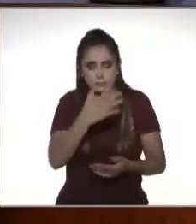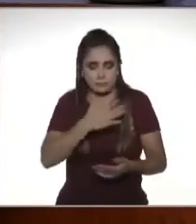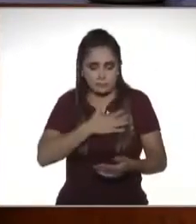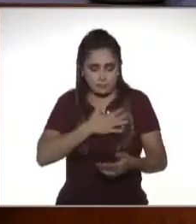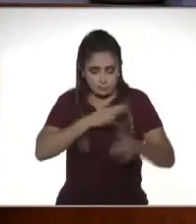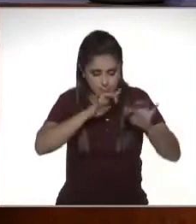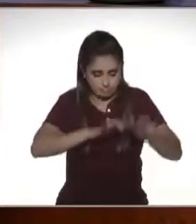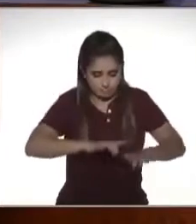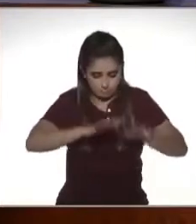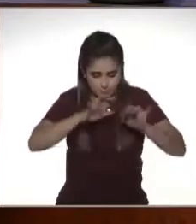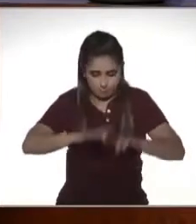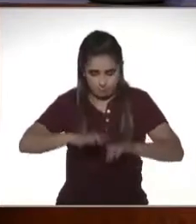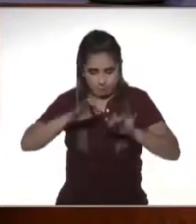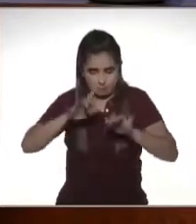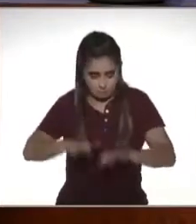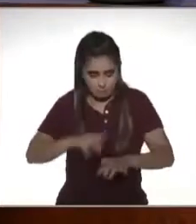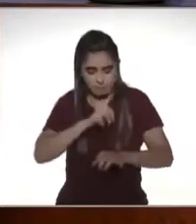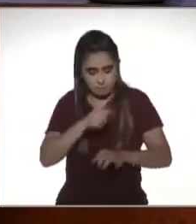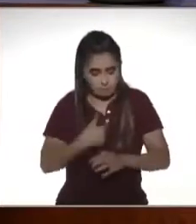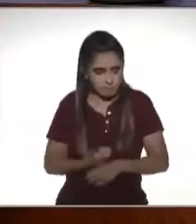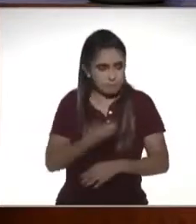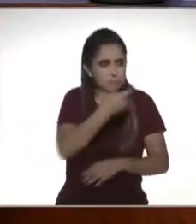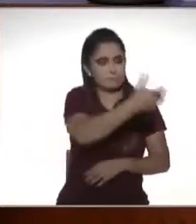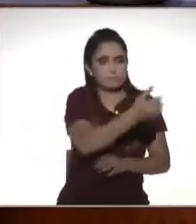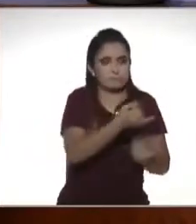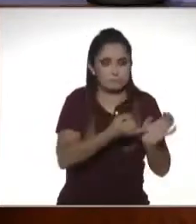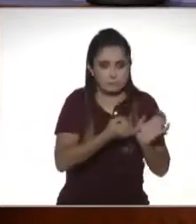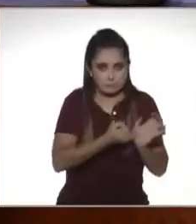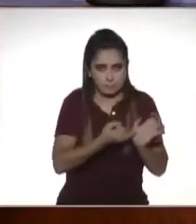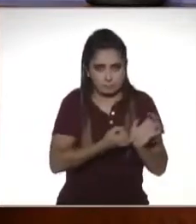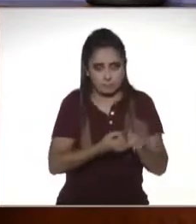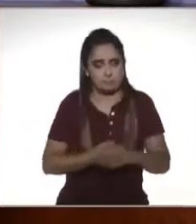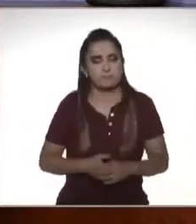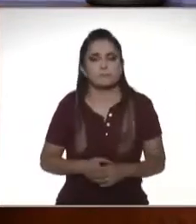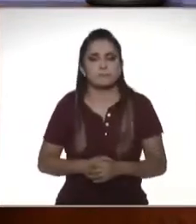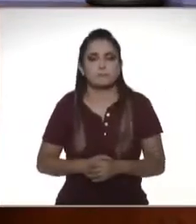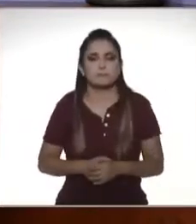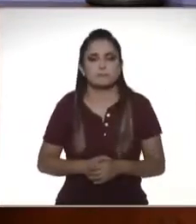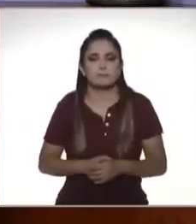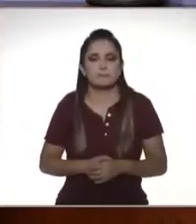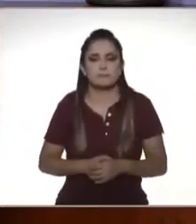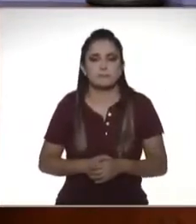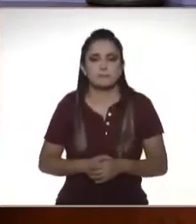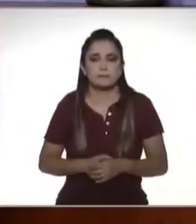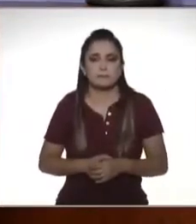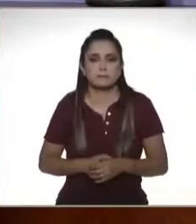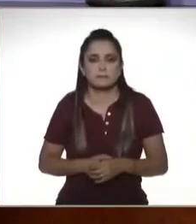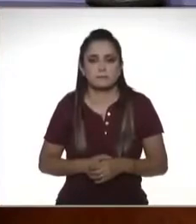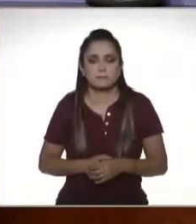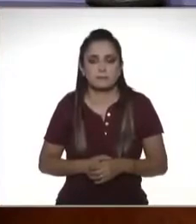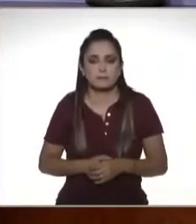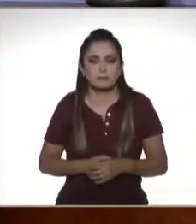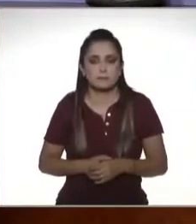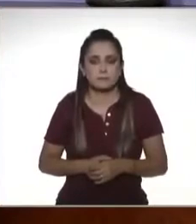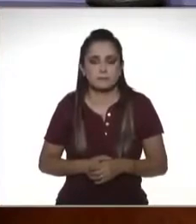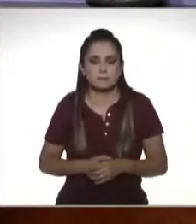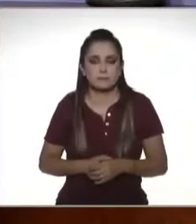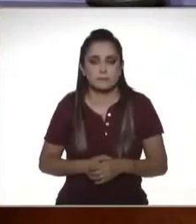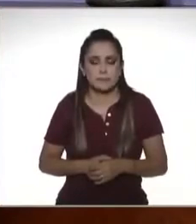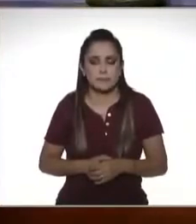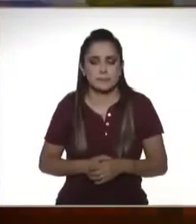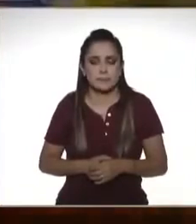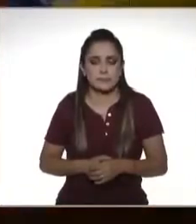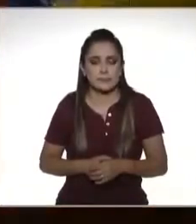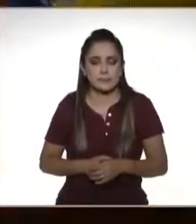una autodeterminación yo digo cuánto recibí y yo digo cuánto tengo que pagarte eso va a ser así en la